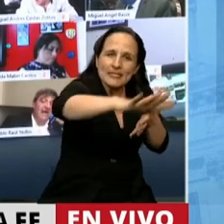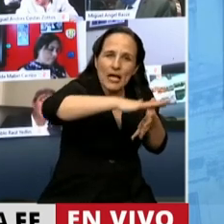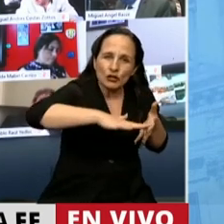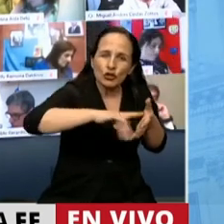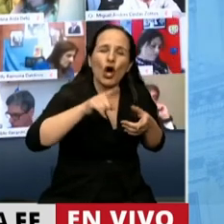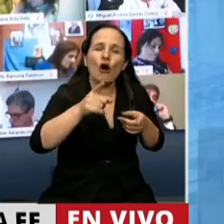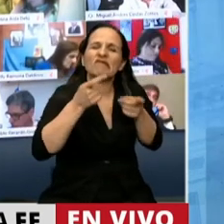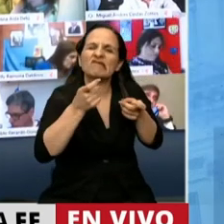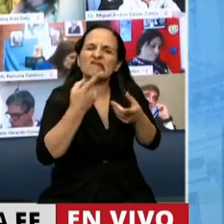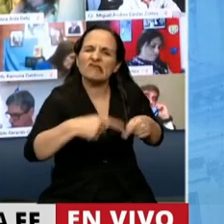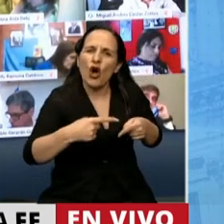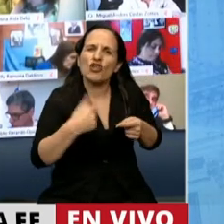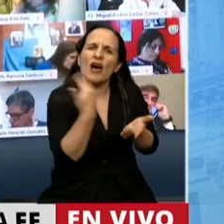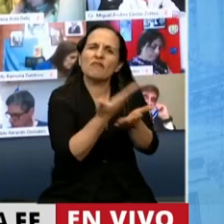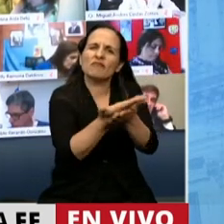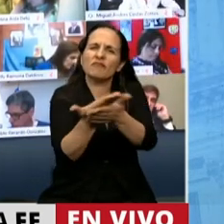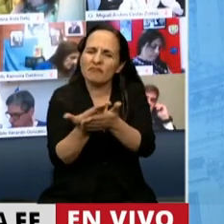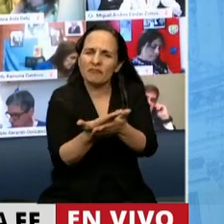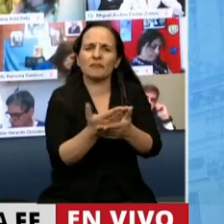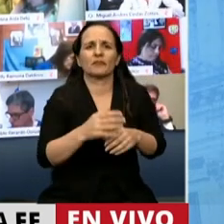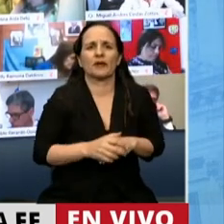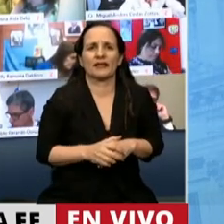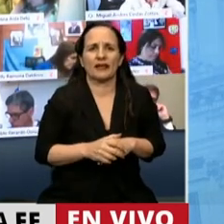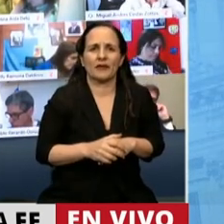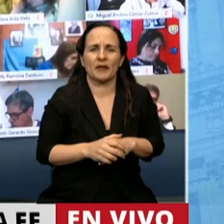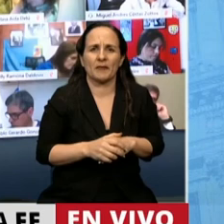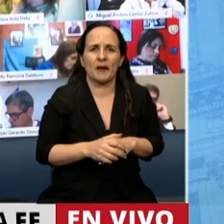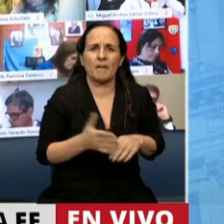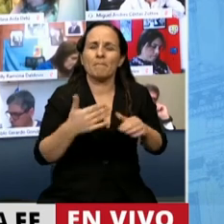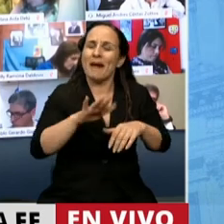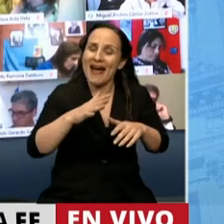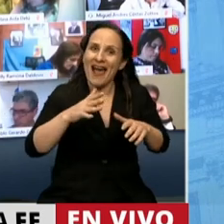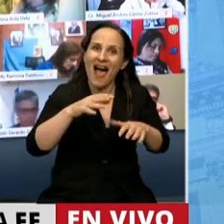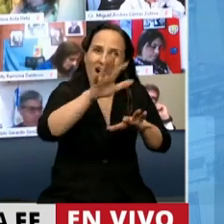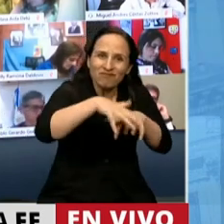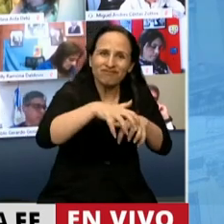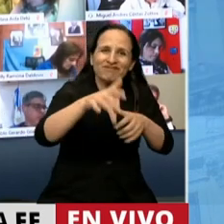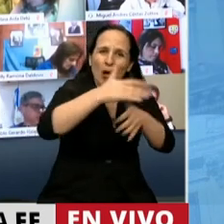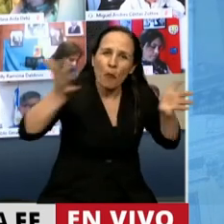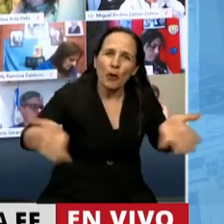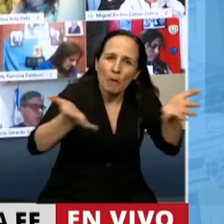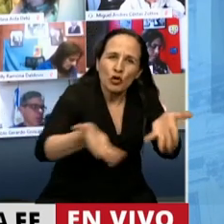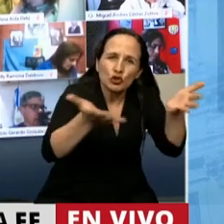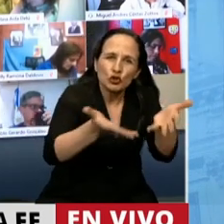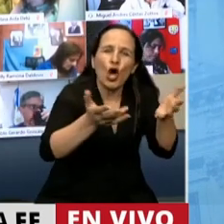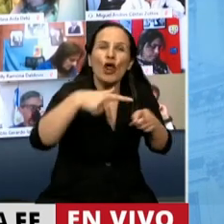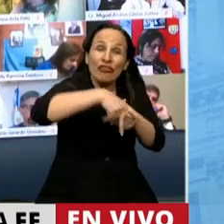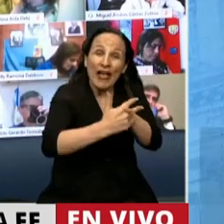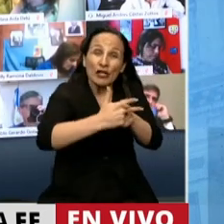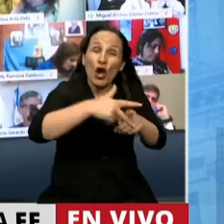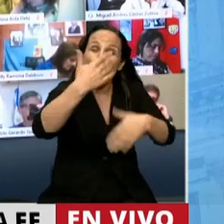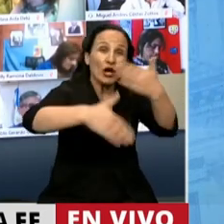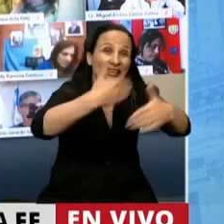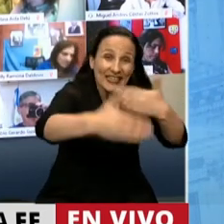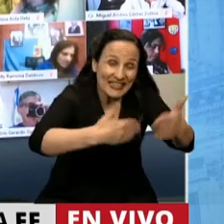temas que he planteado que van en el sentido de promover la producción, de promover el adelanto tecnológico, la